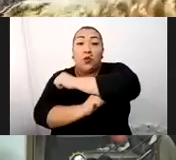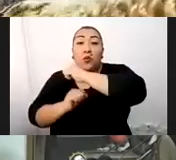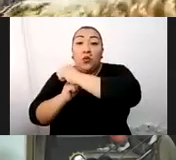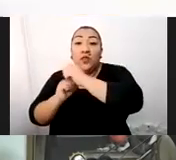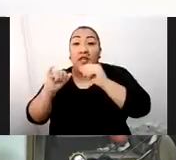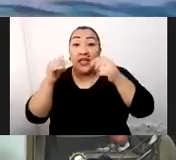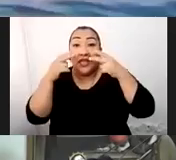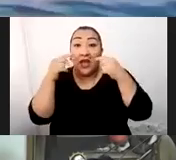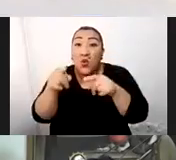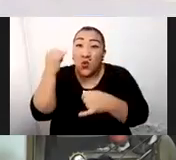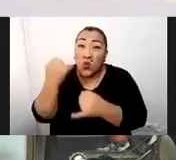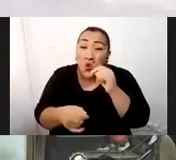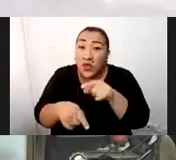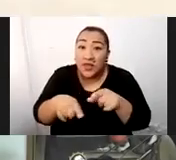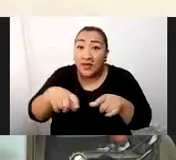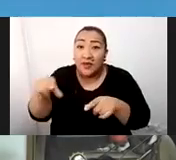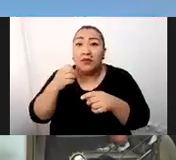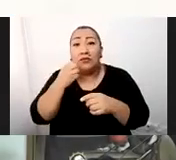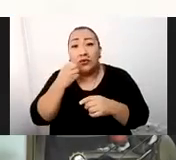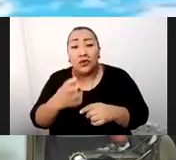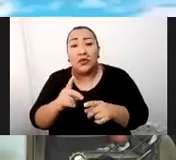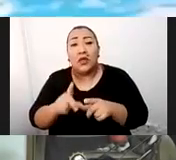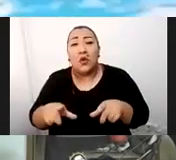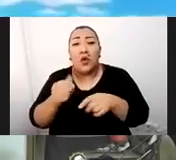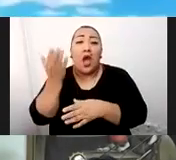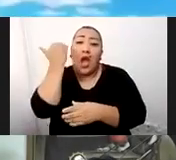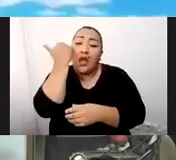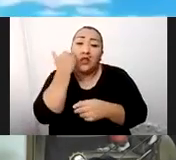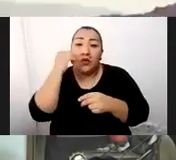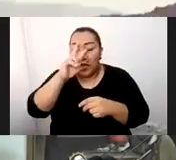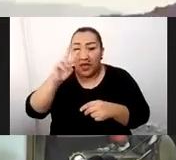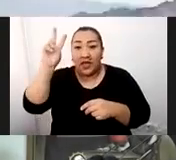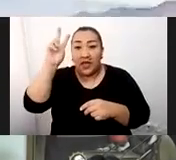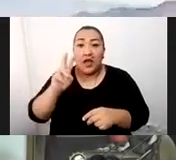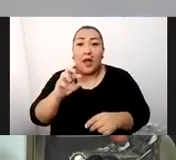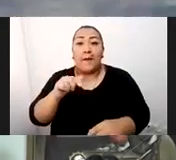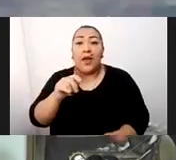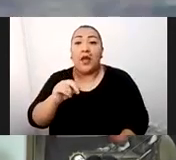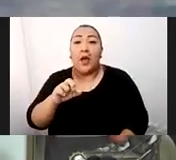la Laguna de Langui y Layu, Palla y Punchu, Aputajlu.